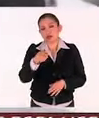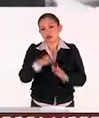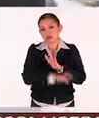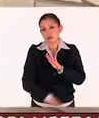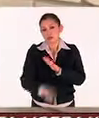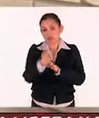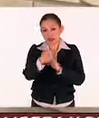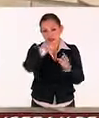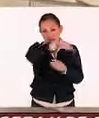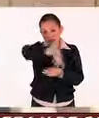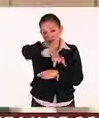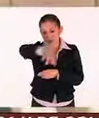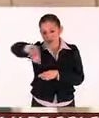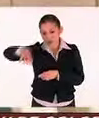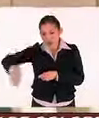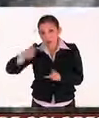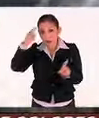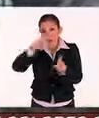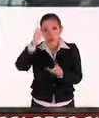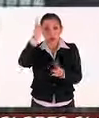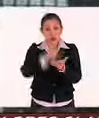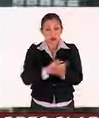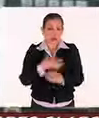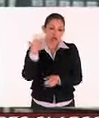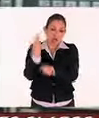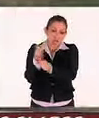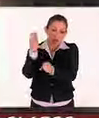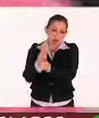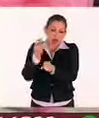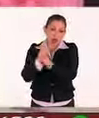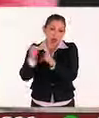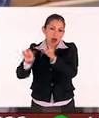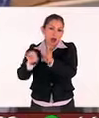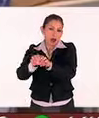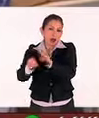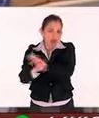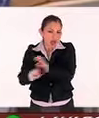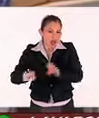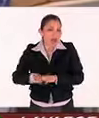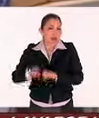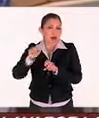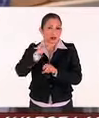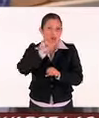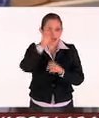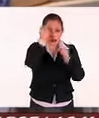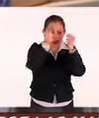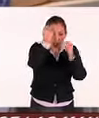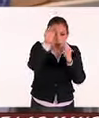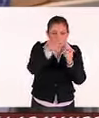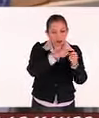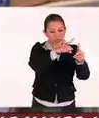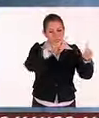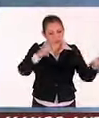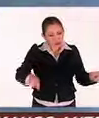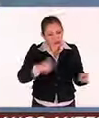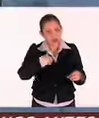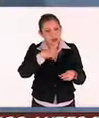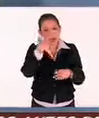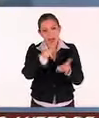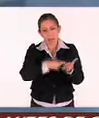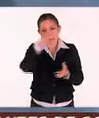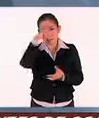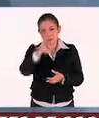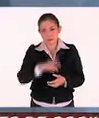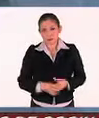básicamente el objetivo, no nada más el mantenimiento de equipos sino la creación de tecnología, el desarrollo tecnológico para